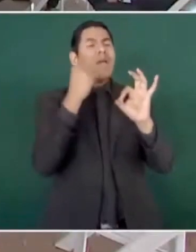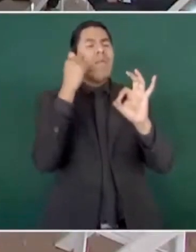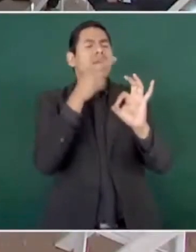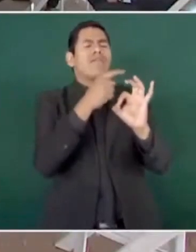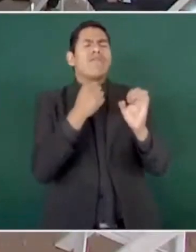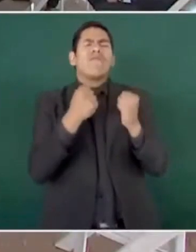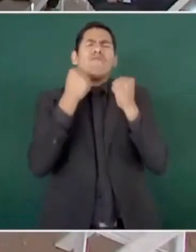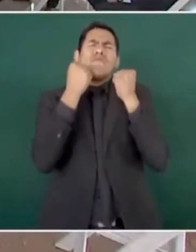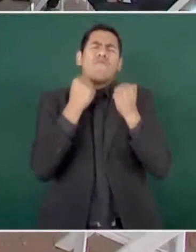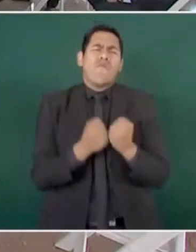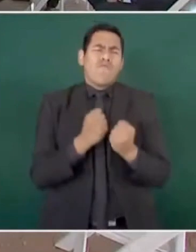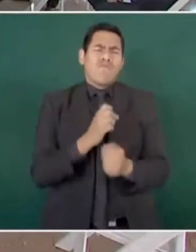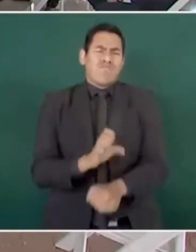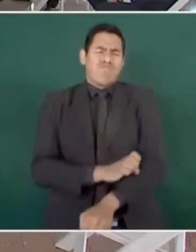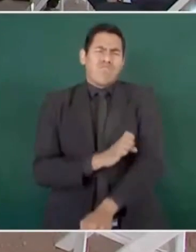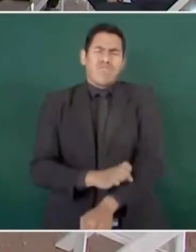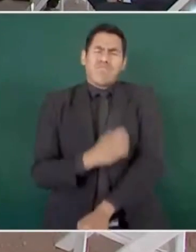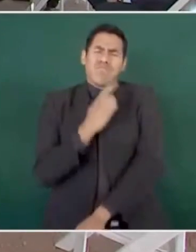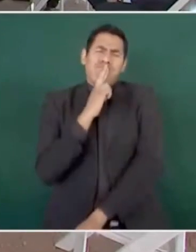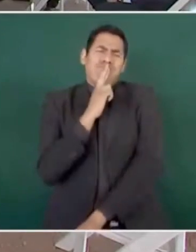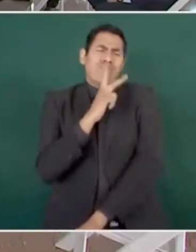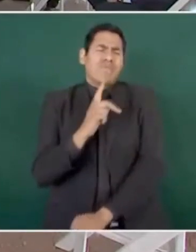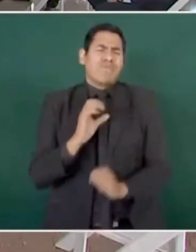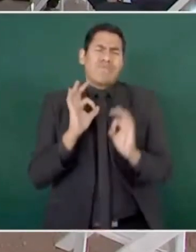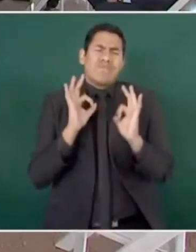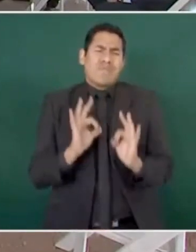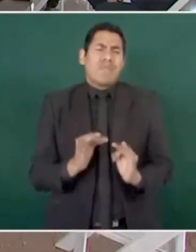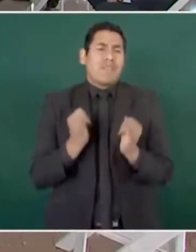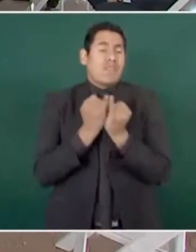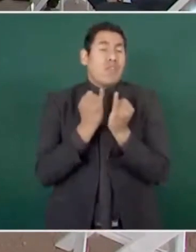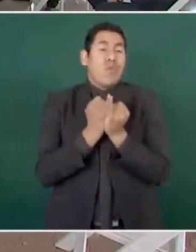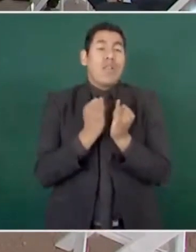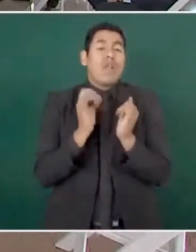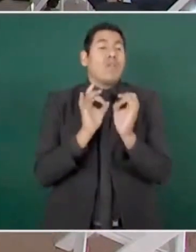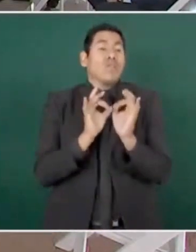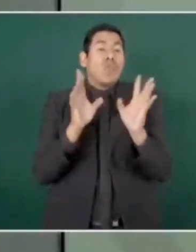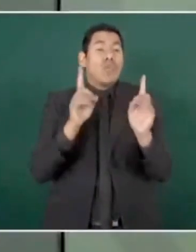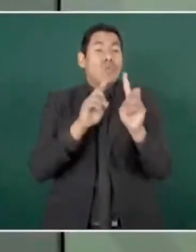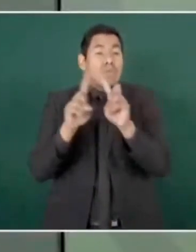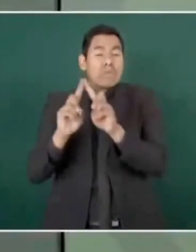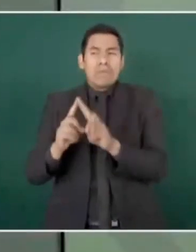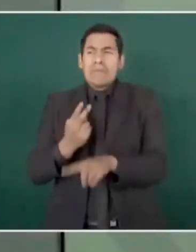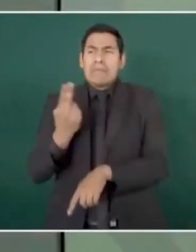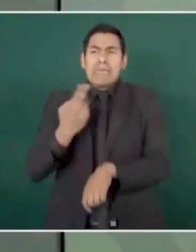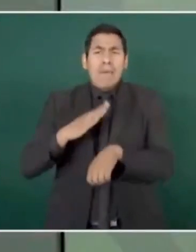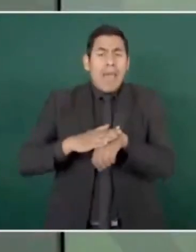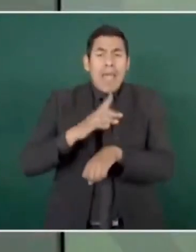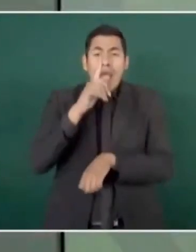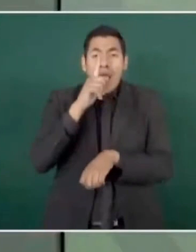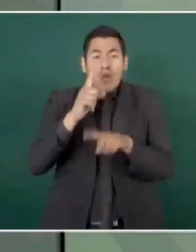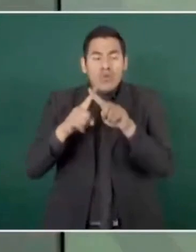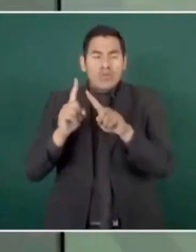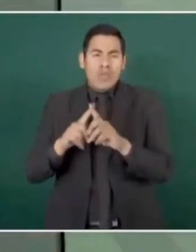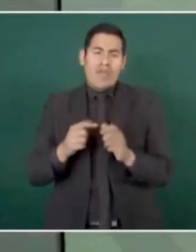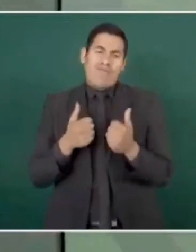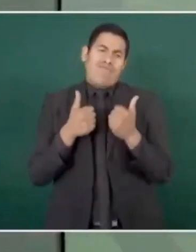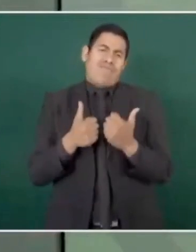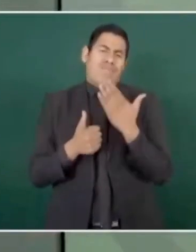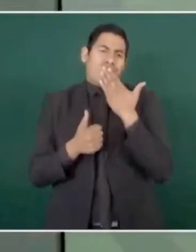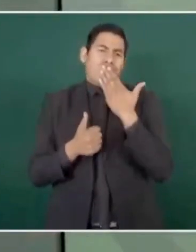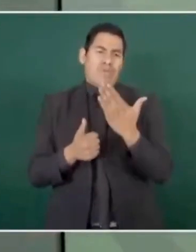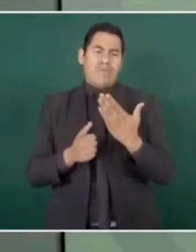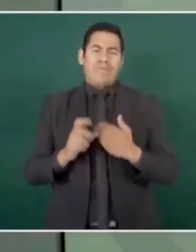tiene un gran crecimiento de demanda eléctrica. Bueno, la otra pregunta.